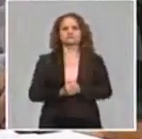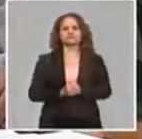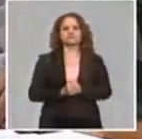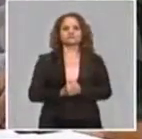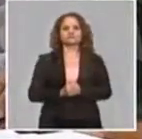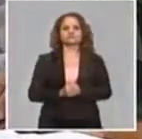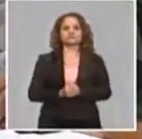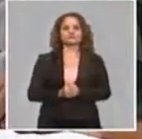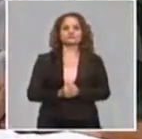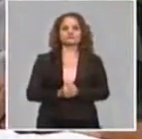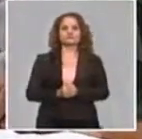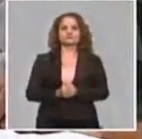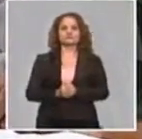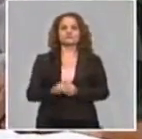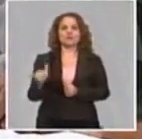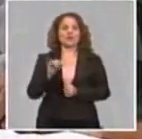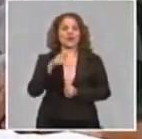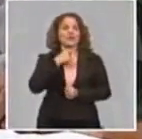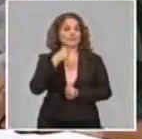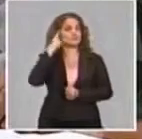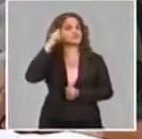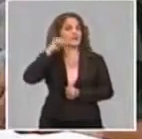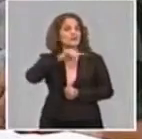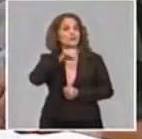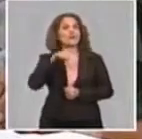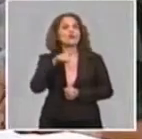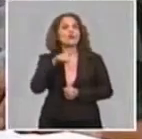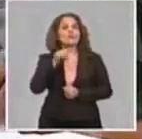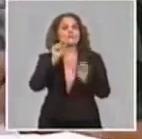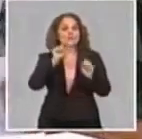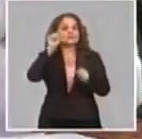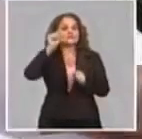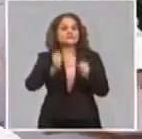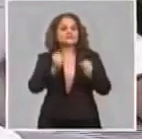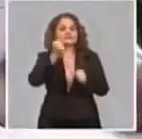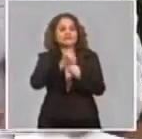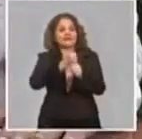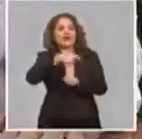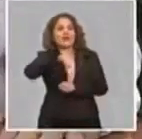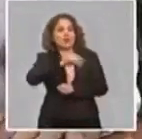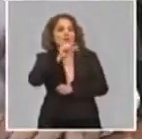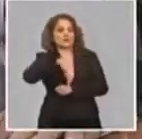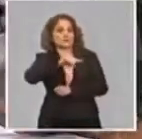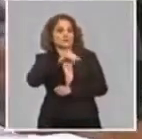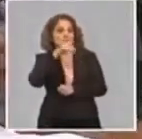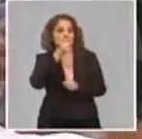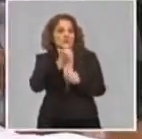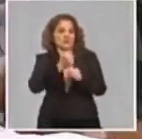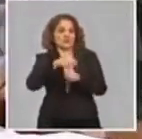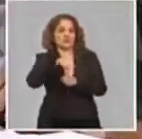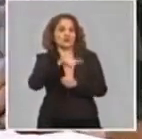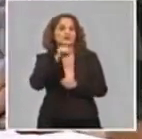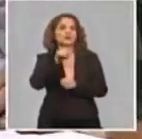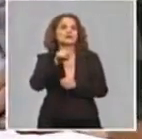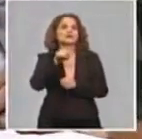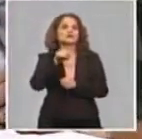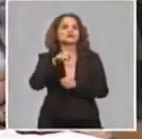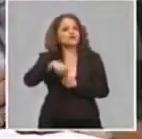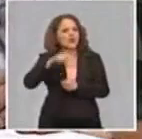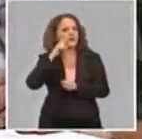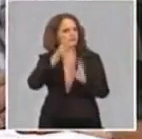hospitales haciendo labores constructivas, pero encontraron en algunos hospitales camillas con problemas,